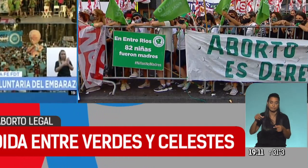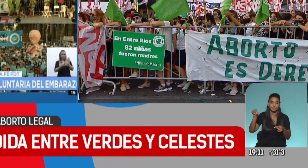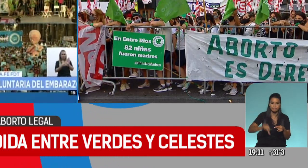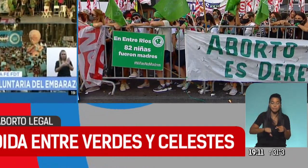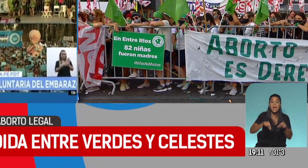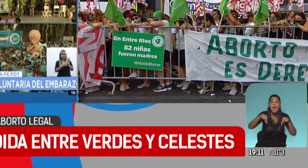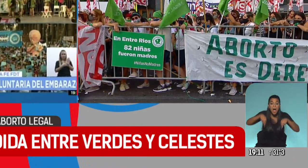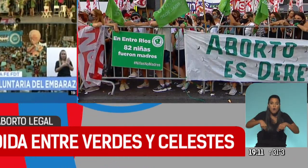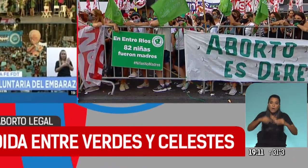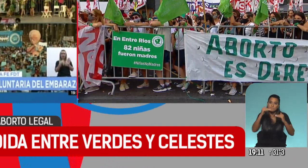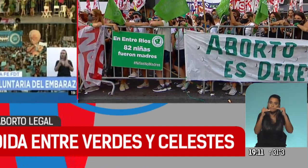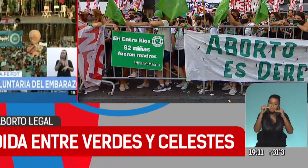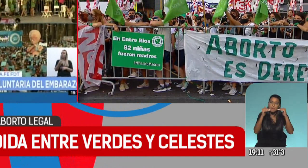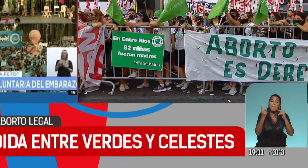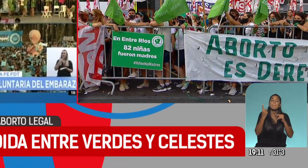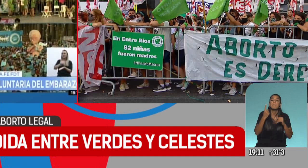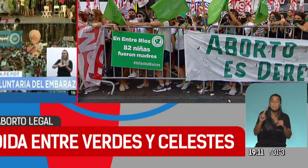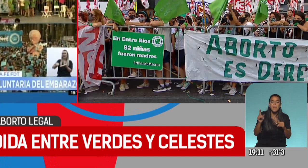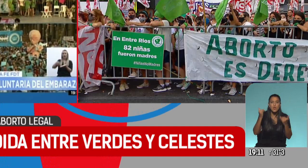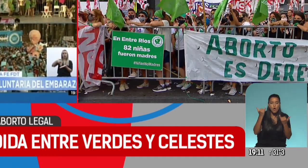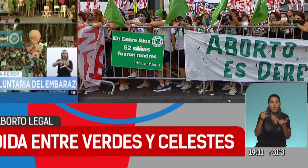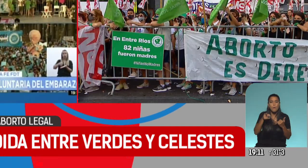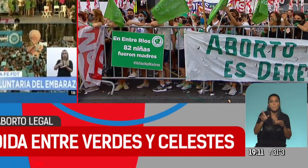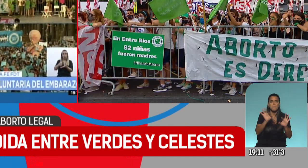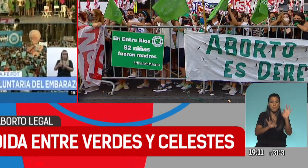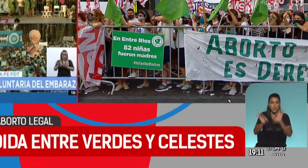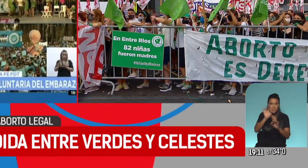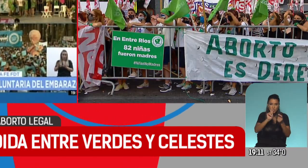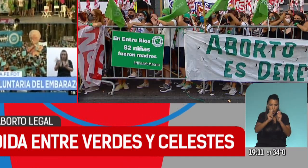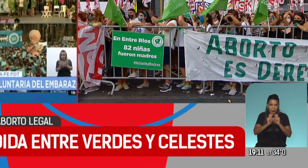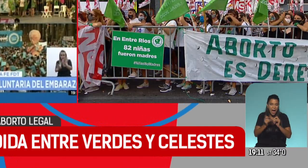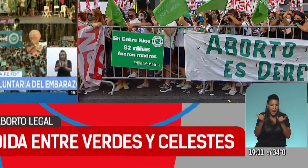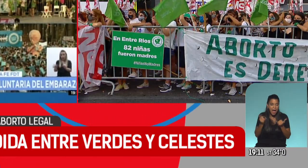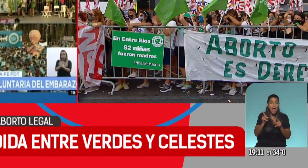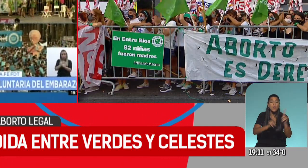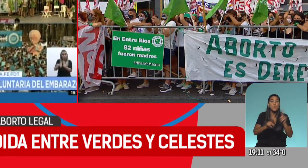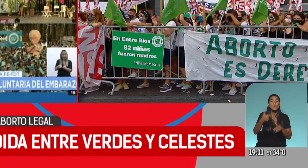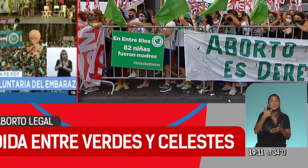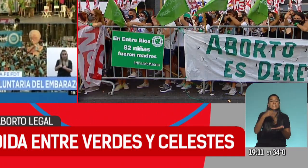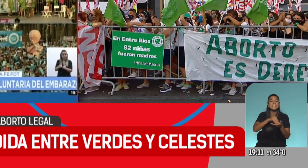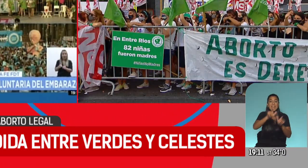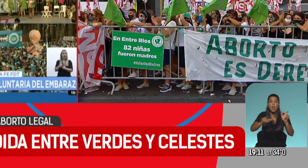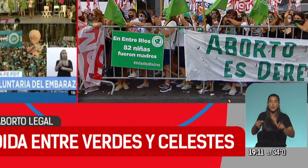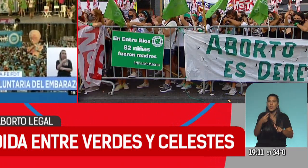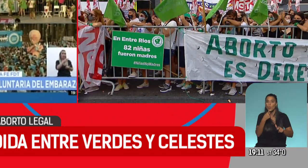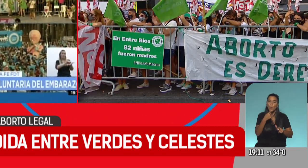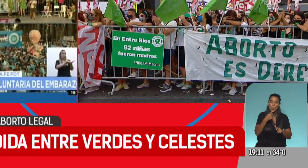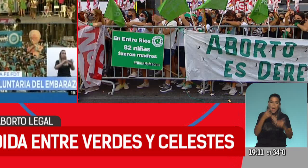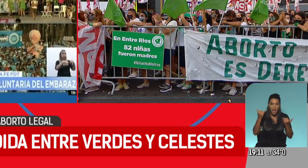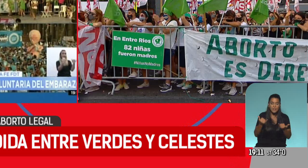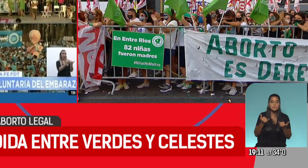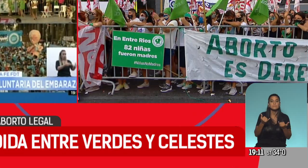bastante peleado. Pero hubo un pequeño matiz en el proyecto. Y algunos senadores que estaban indecisos, se